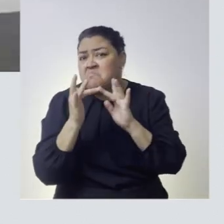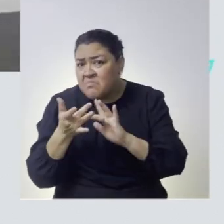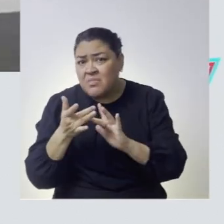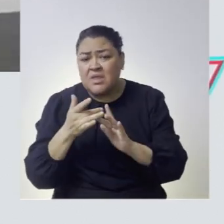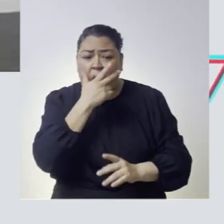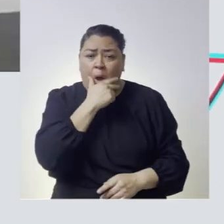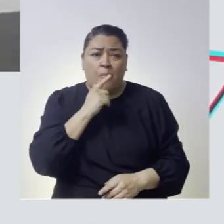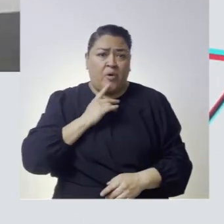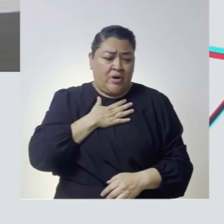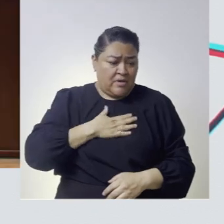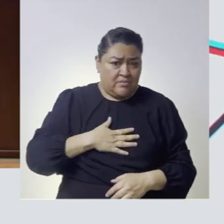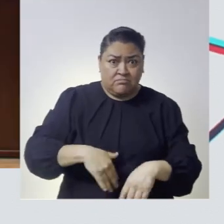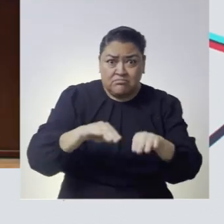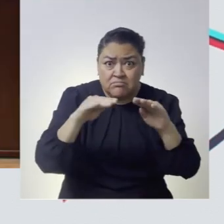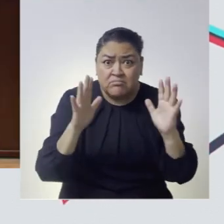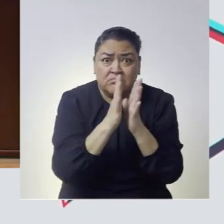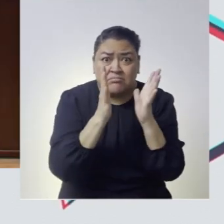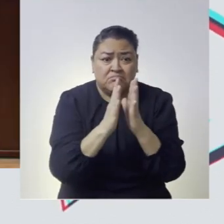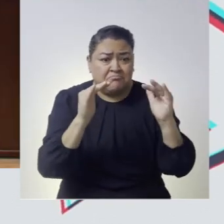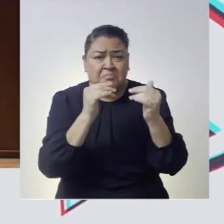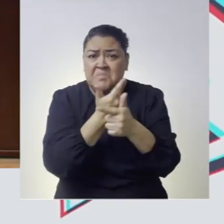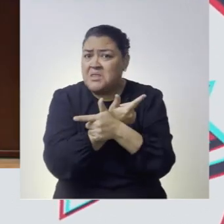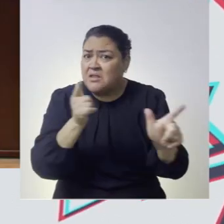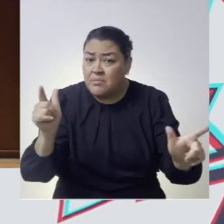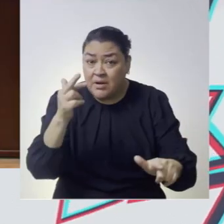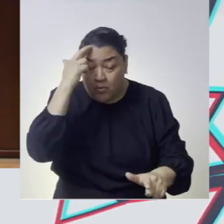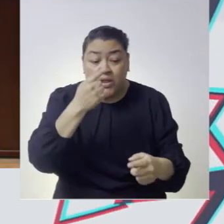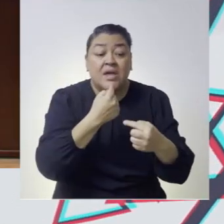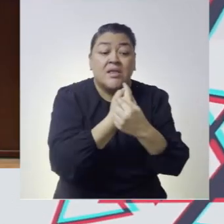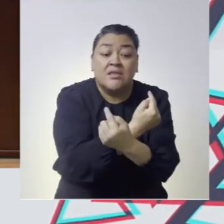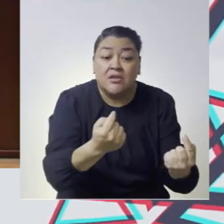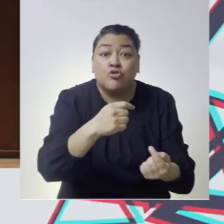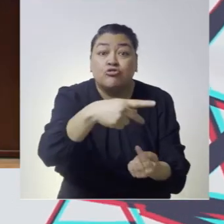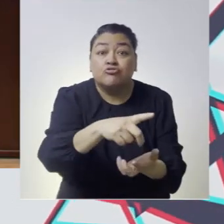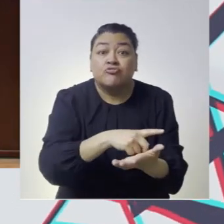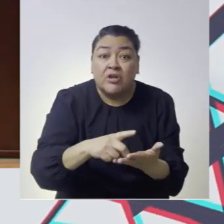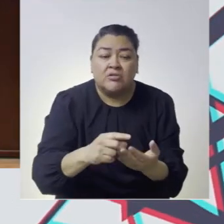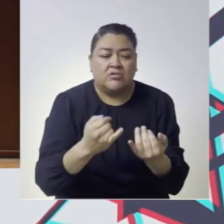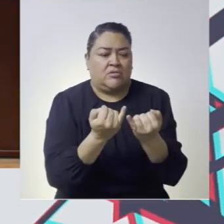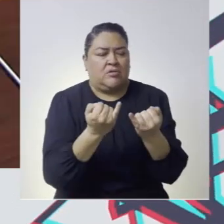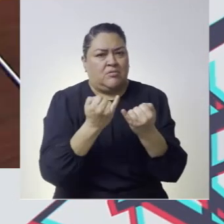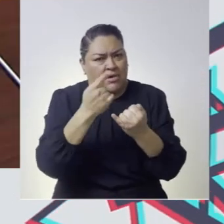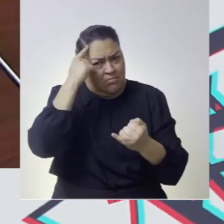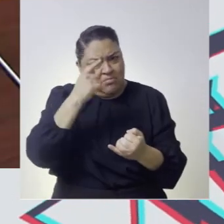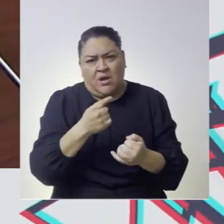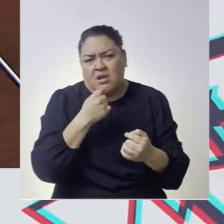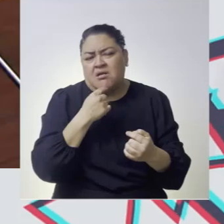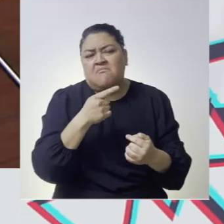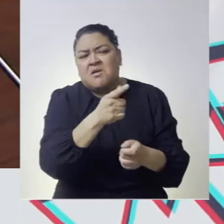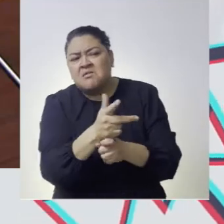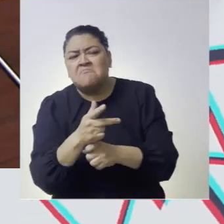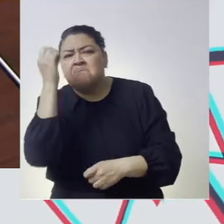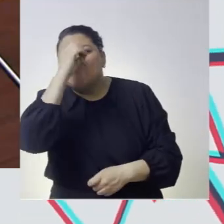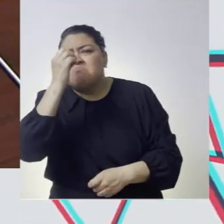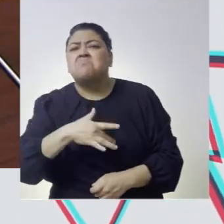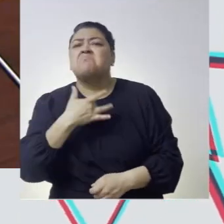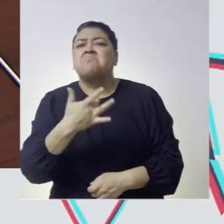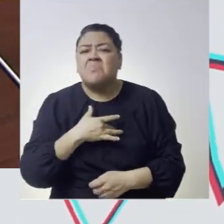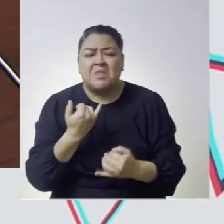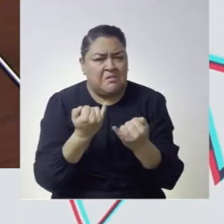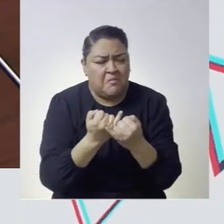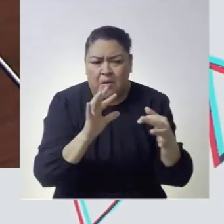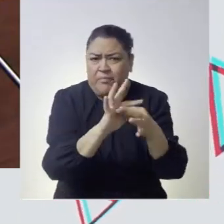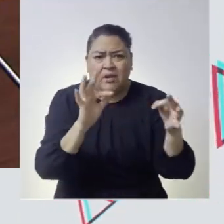redes sociales la igualdad la justicia y la democracia los derechos de la infancia y su importancia para el ejercicio de la ciudadanía así como